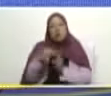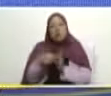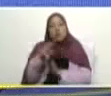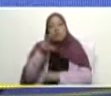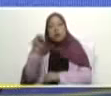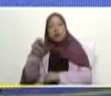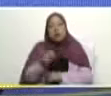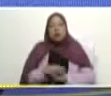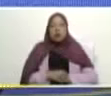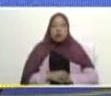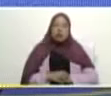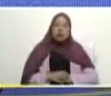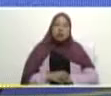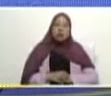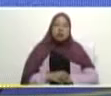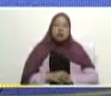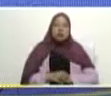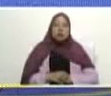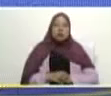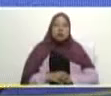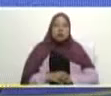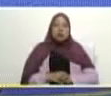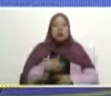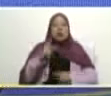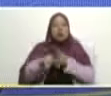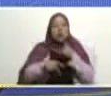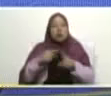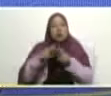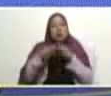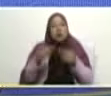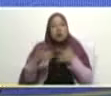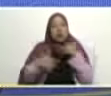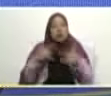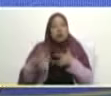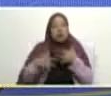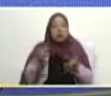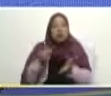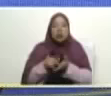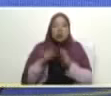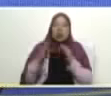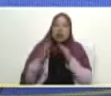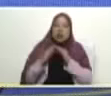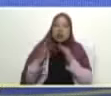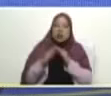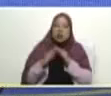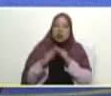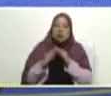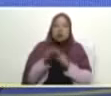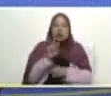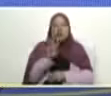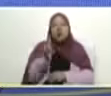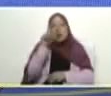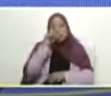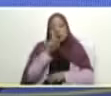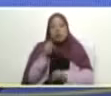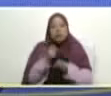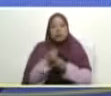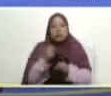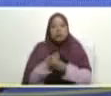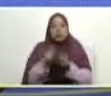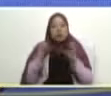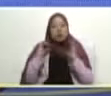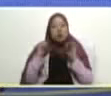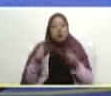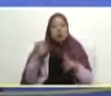cuando todavía estábamos en pandemia y todos los actos lo hacíamos desde la casa por la cuarentena yo